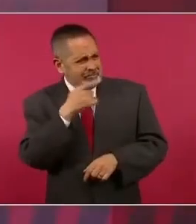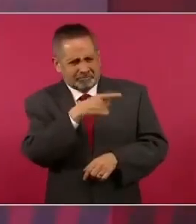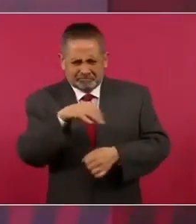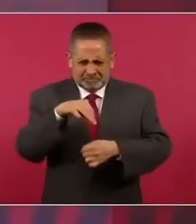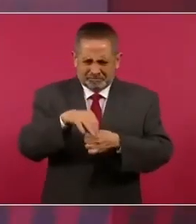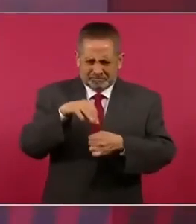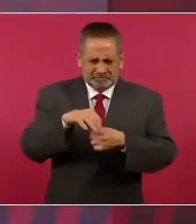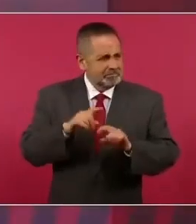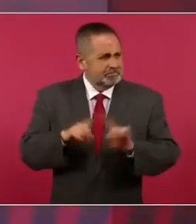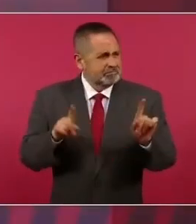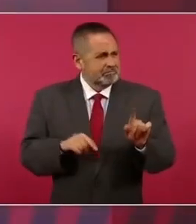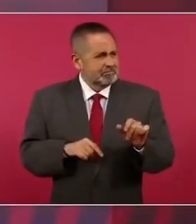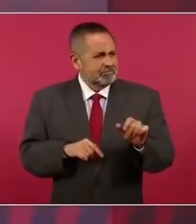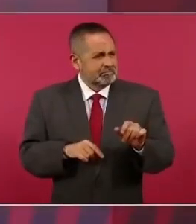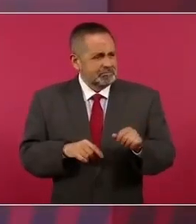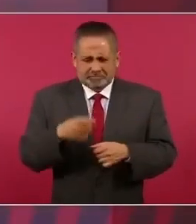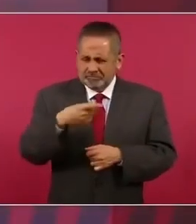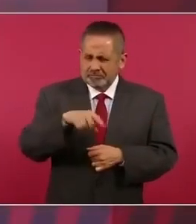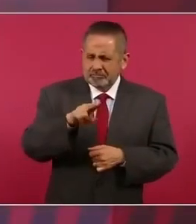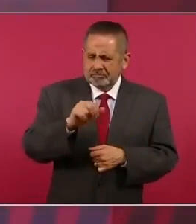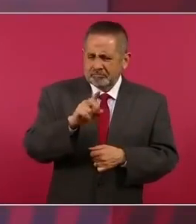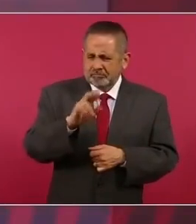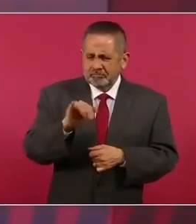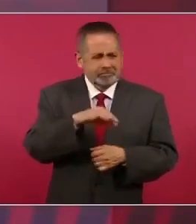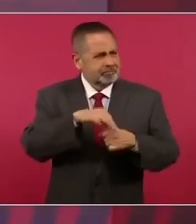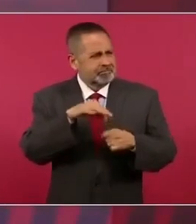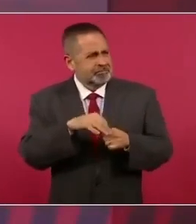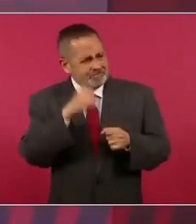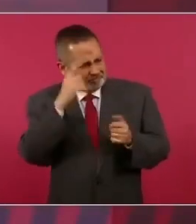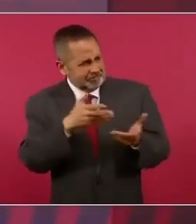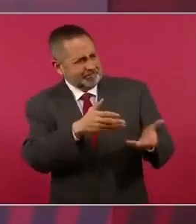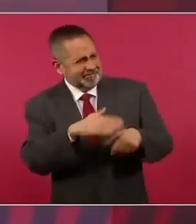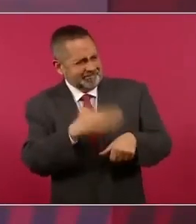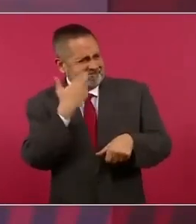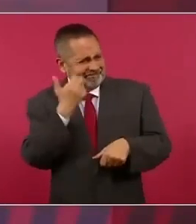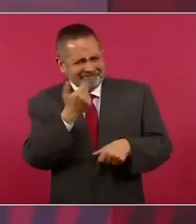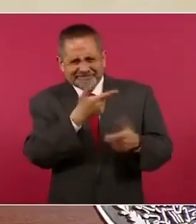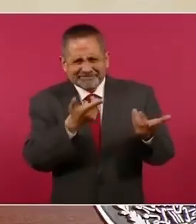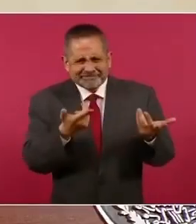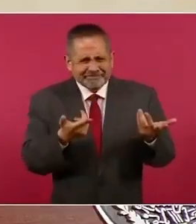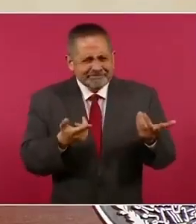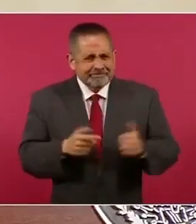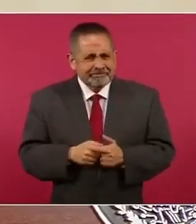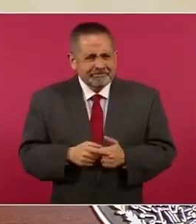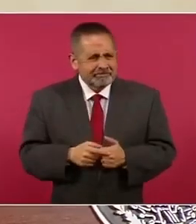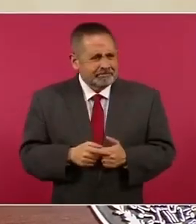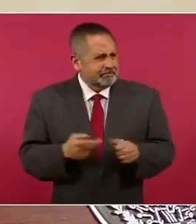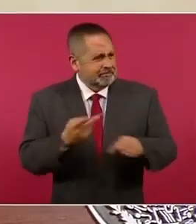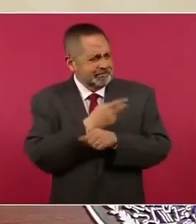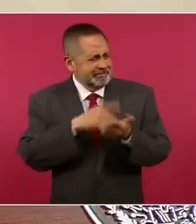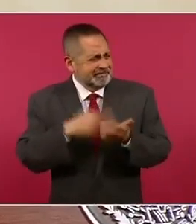por Cuadri qué les está